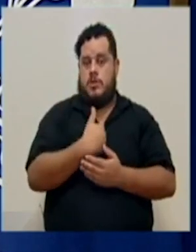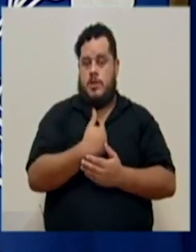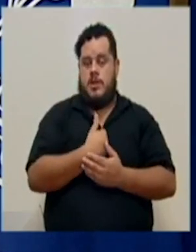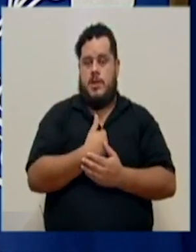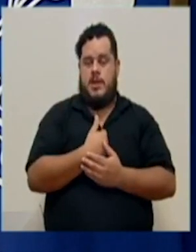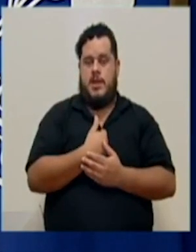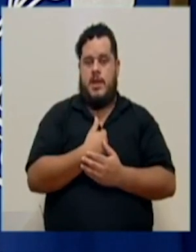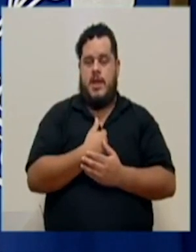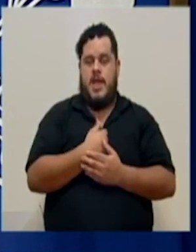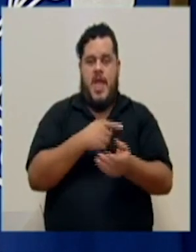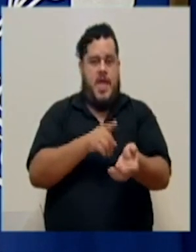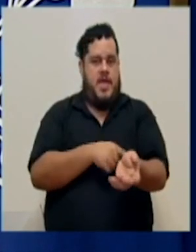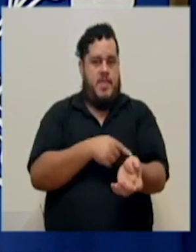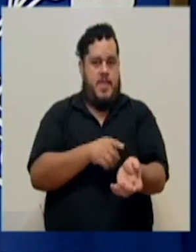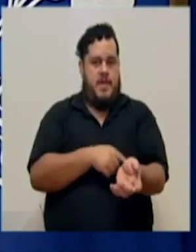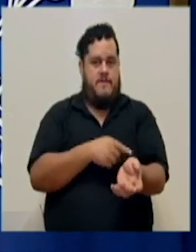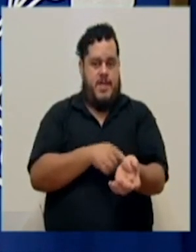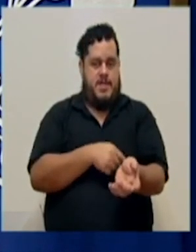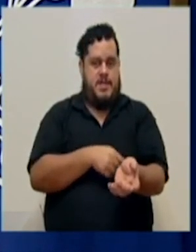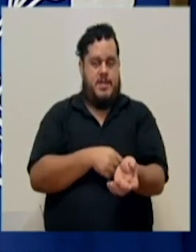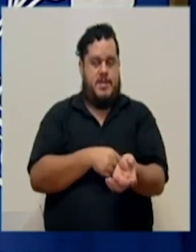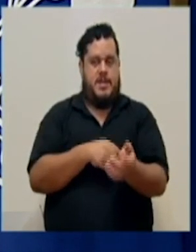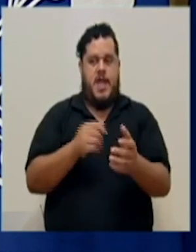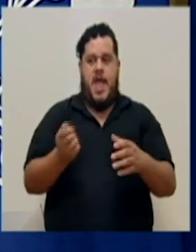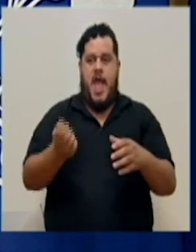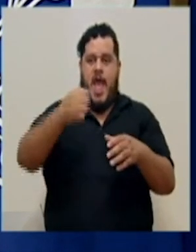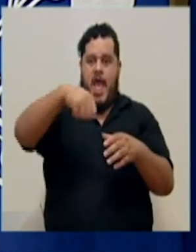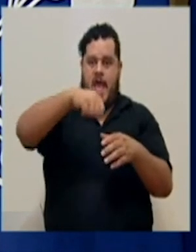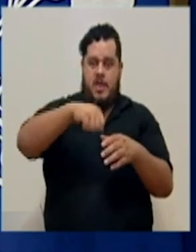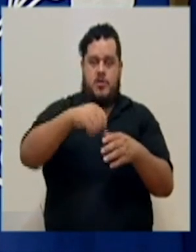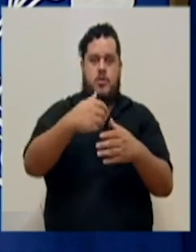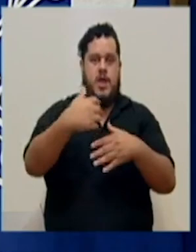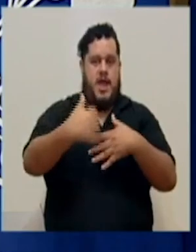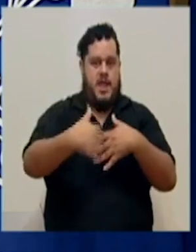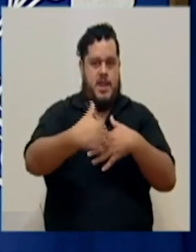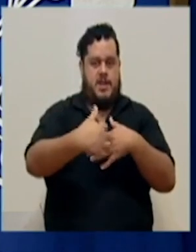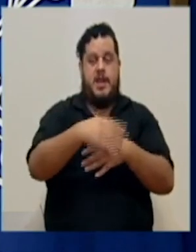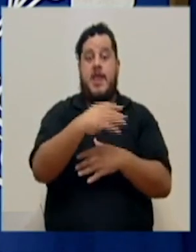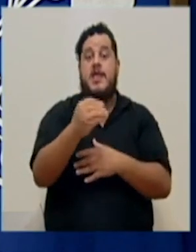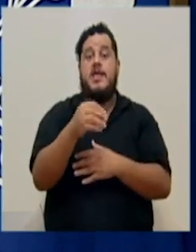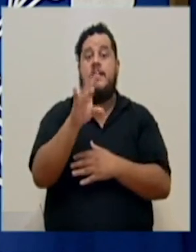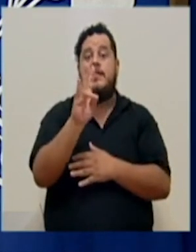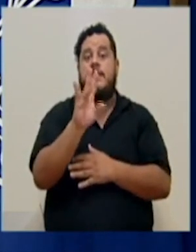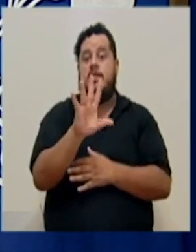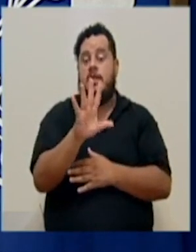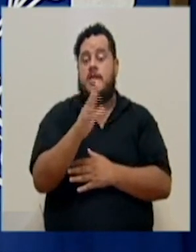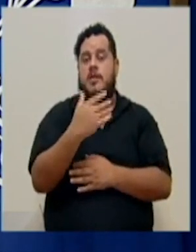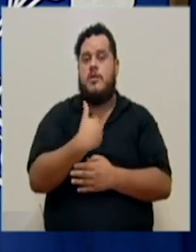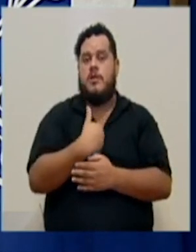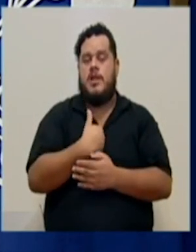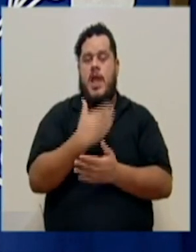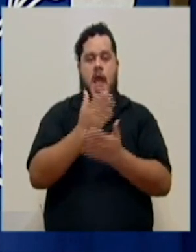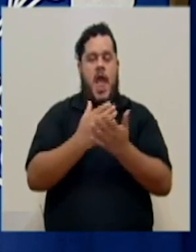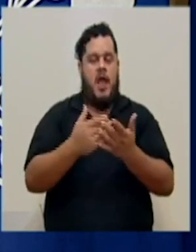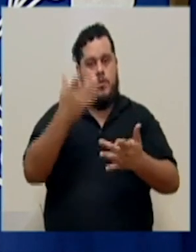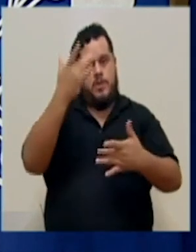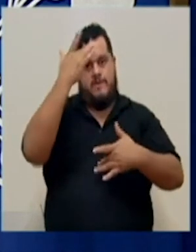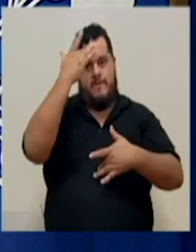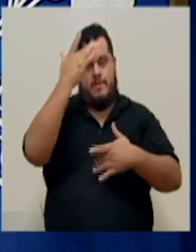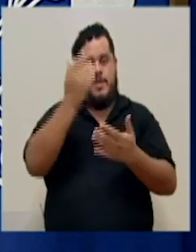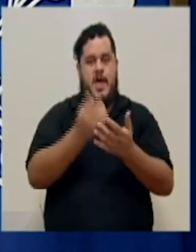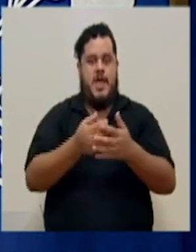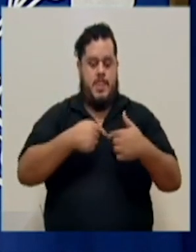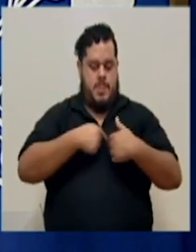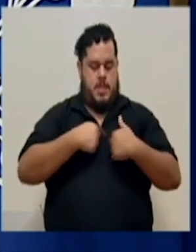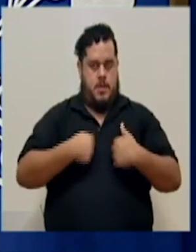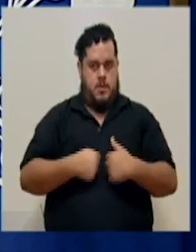diabetes mellitus, o sea, azúcar en la sangre, y 75% presentaban alguna enfermedad del